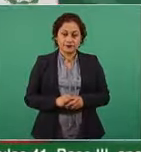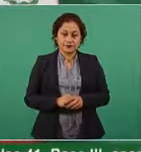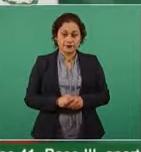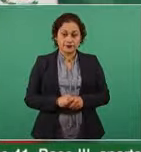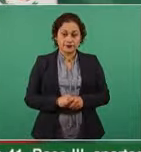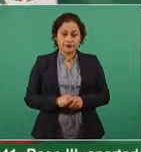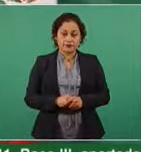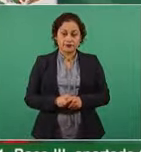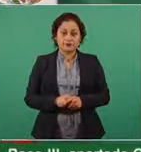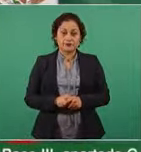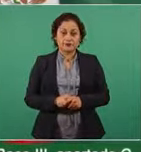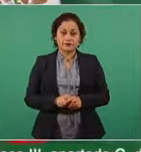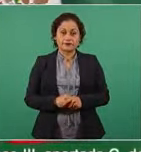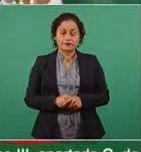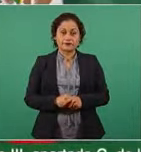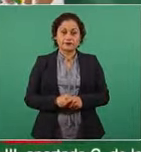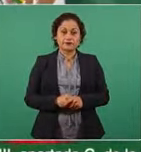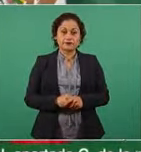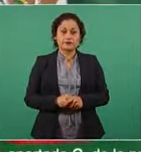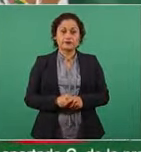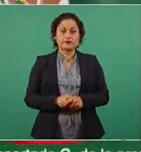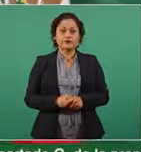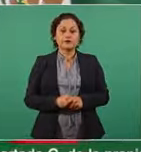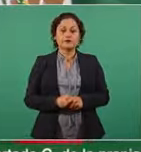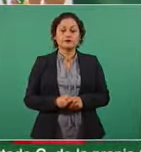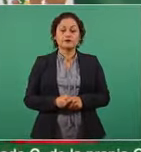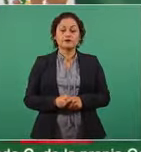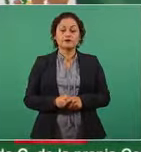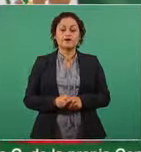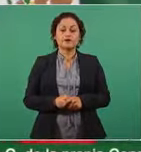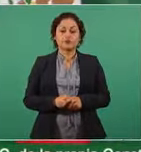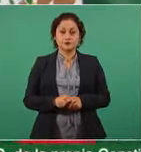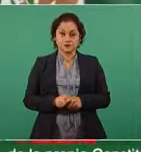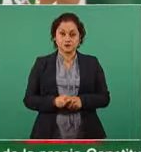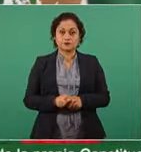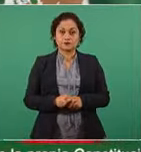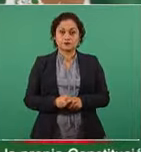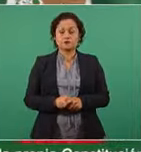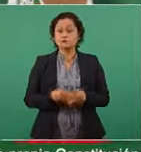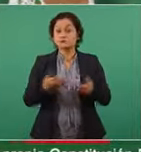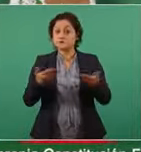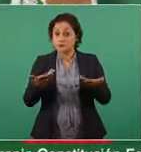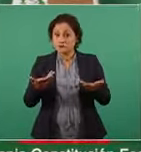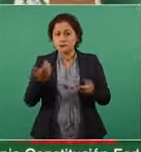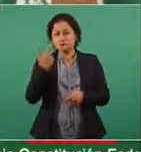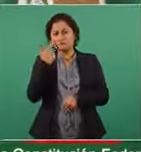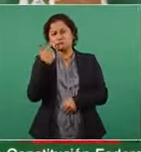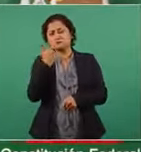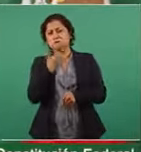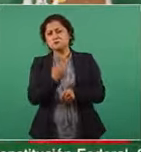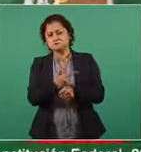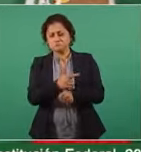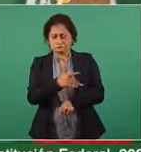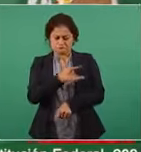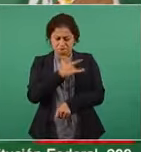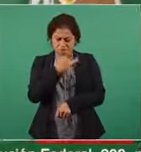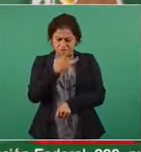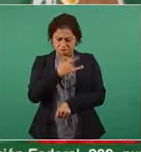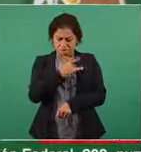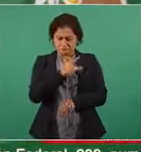Y vamos a llegar posiblemente en esta semana